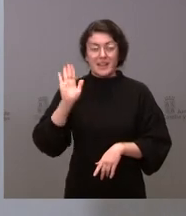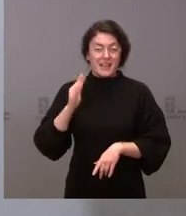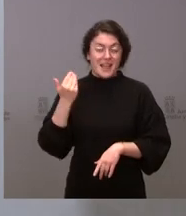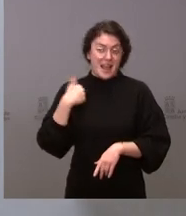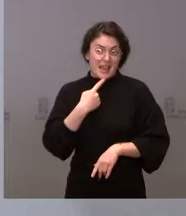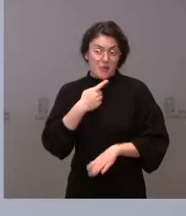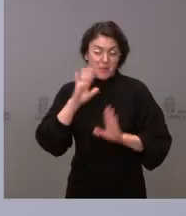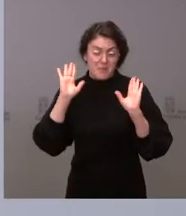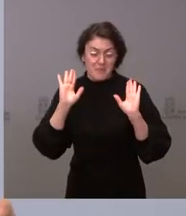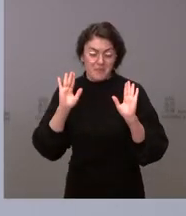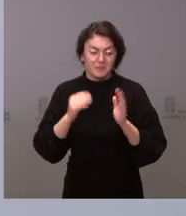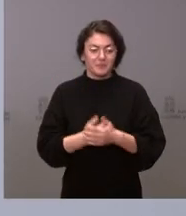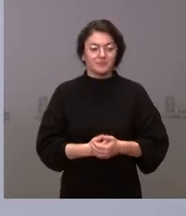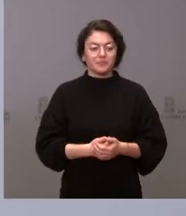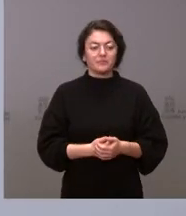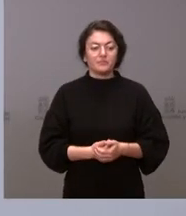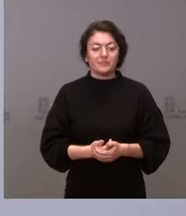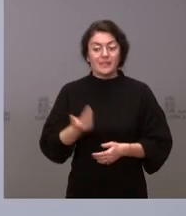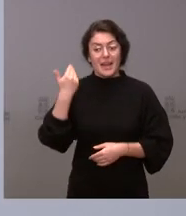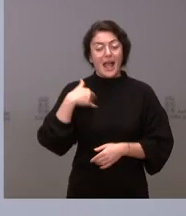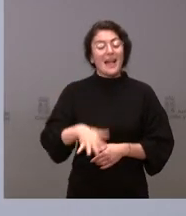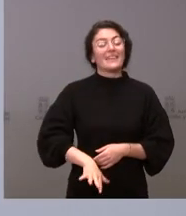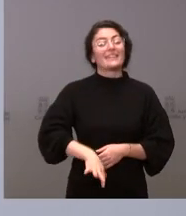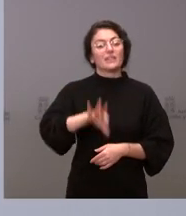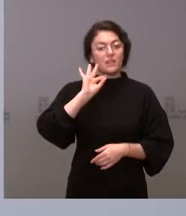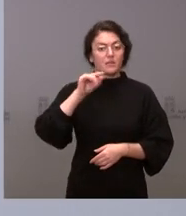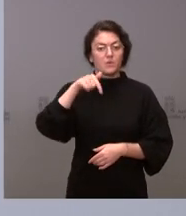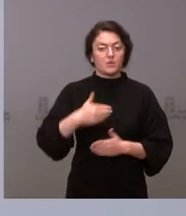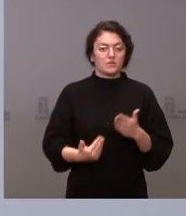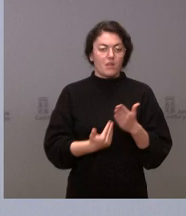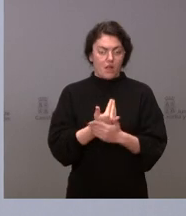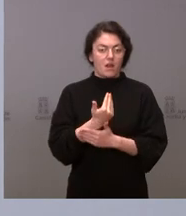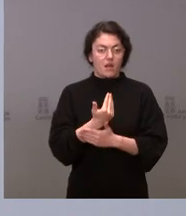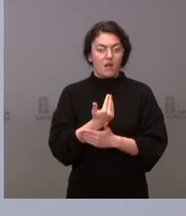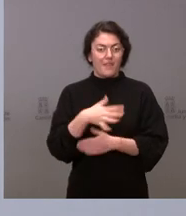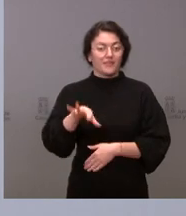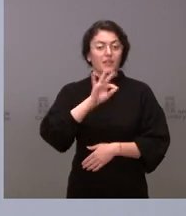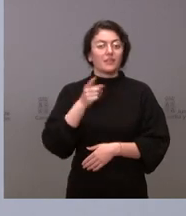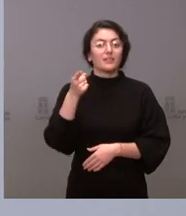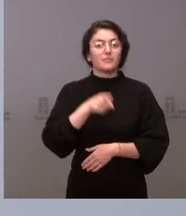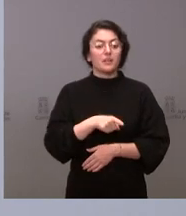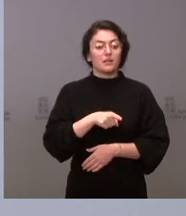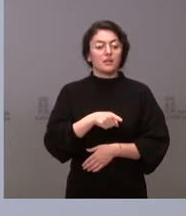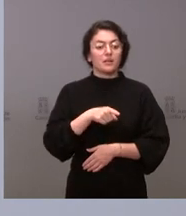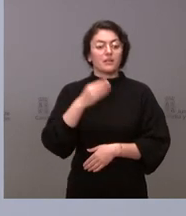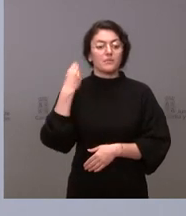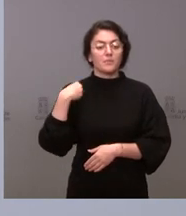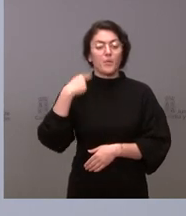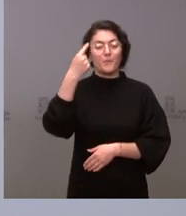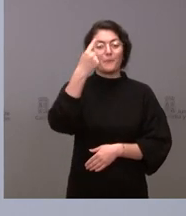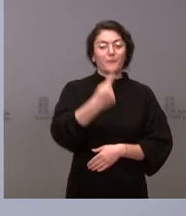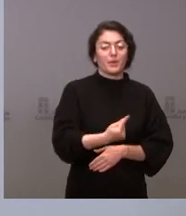la Bueno, no que hemos tomado la decisión esta mañana también de que este ejercicio presupuestario